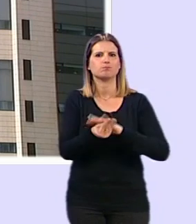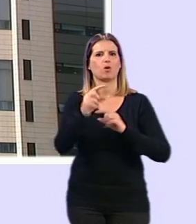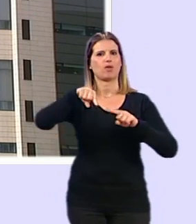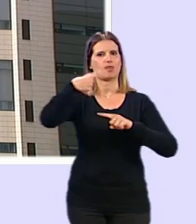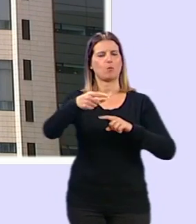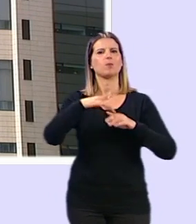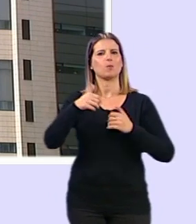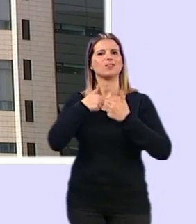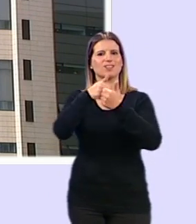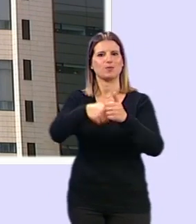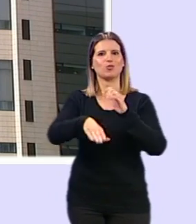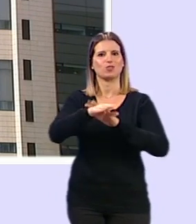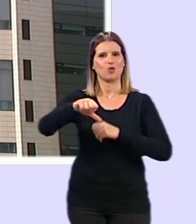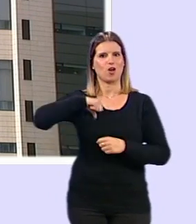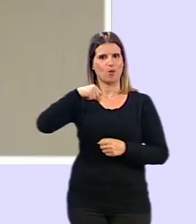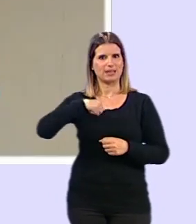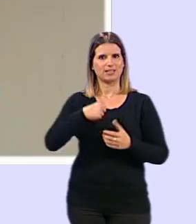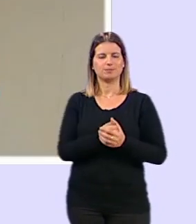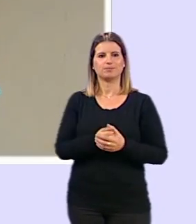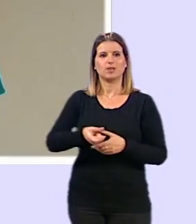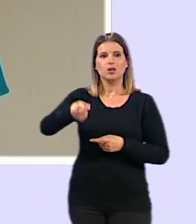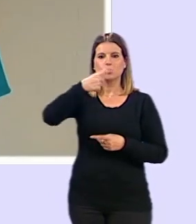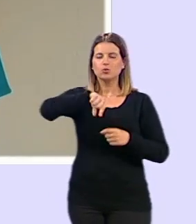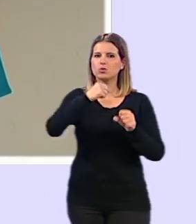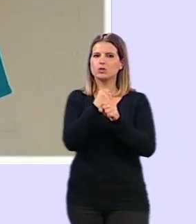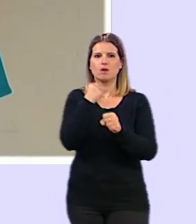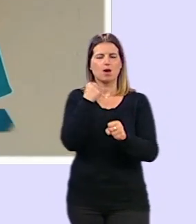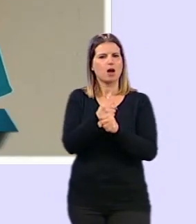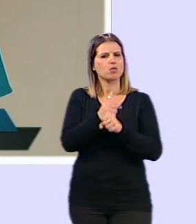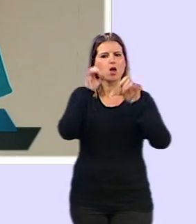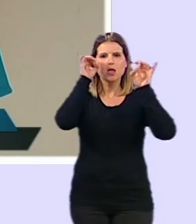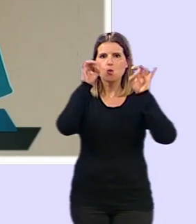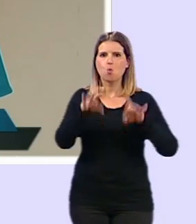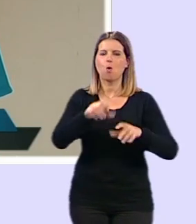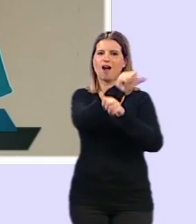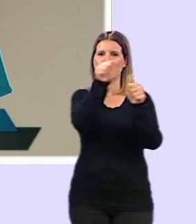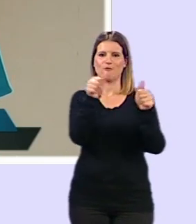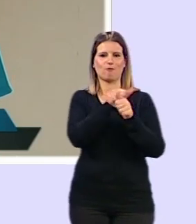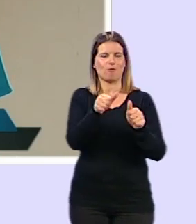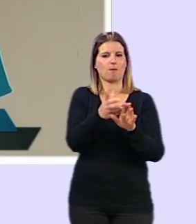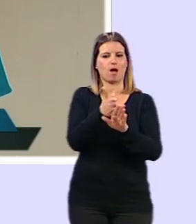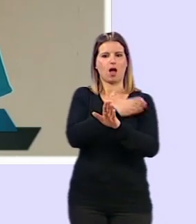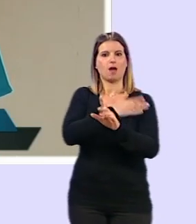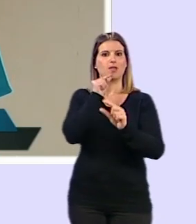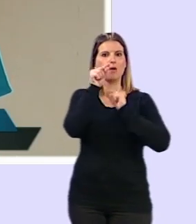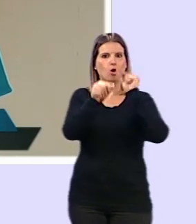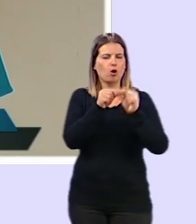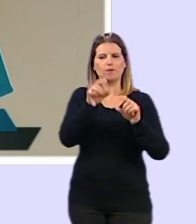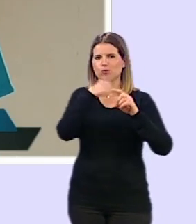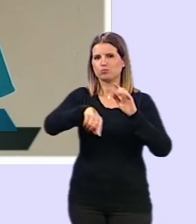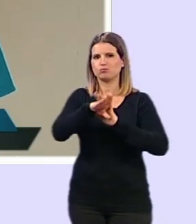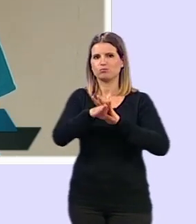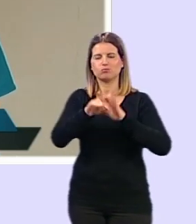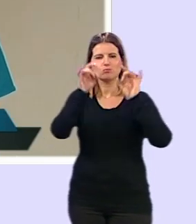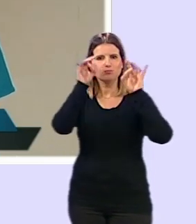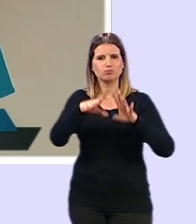realiza desde el hospital nosotros seguimos trabajando de la misma forma que lo hacíamos antes de la pandemia donde intentaremos dar